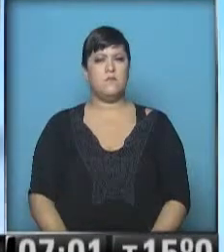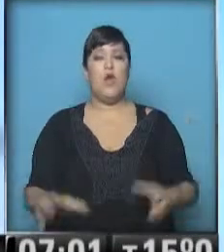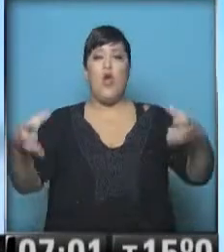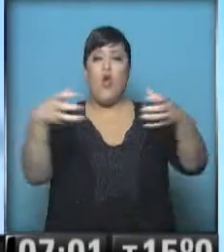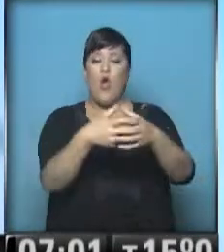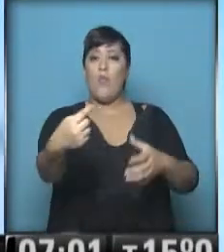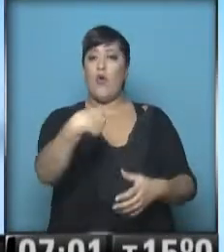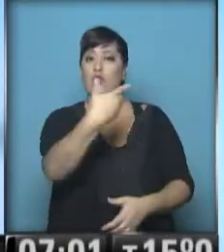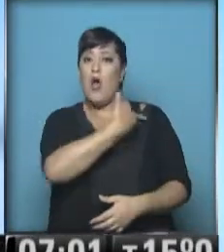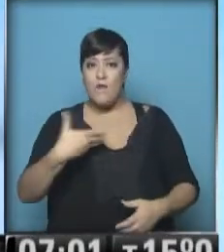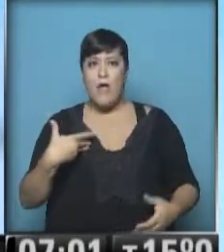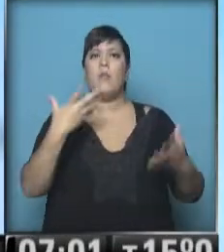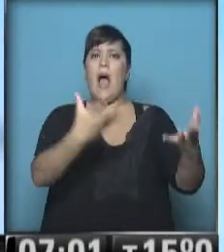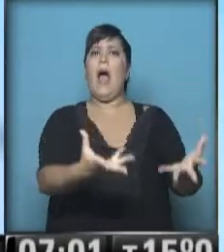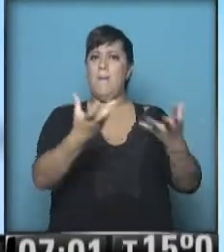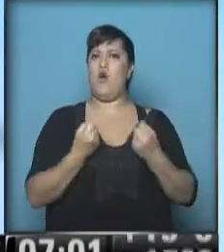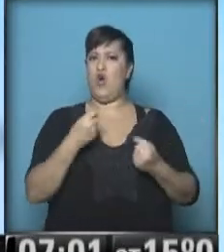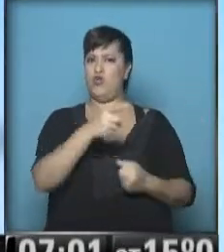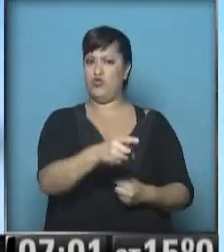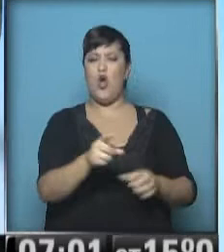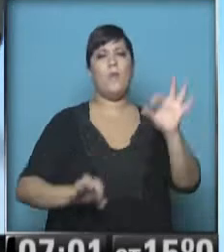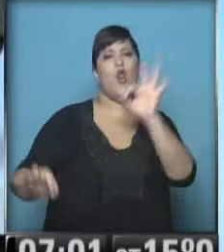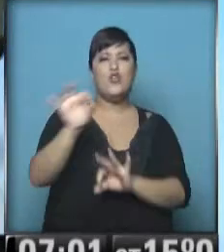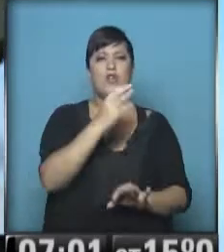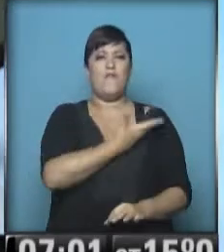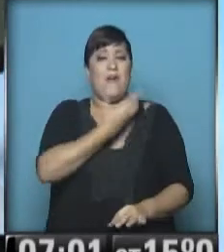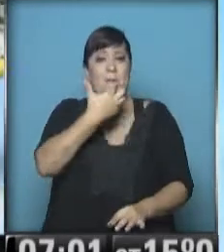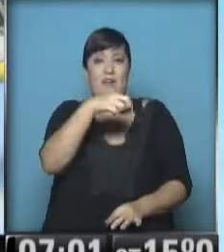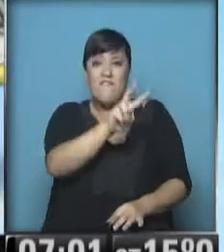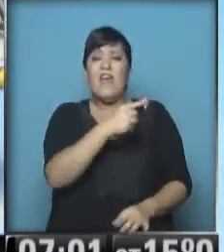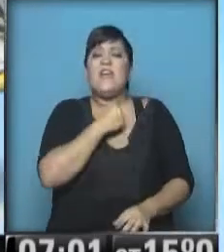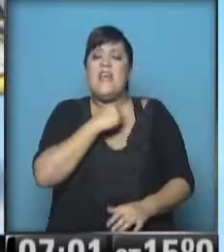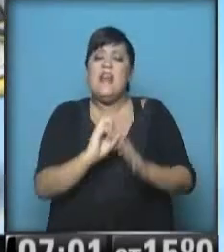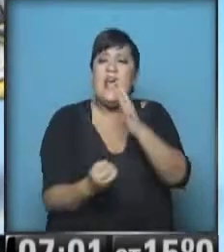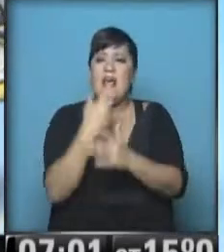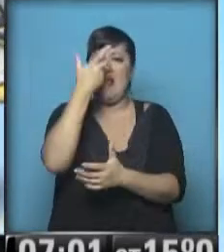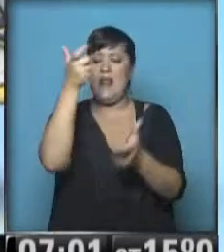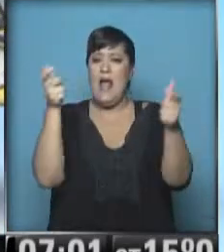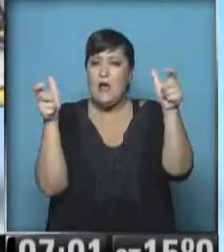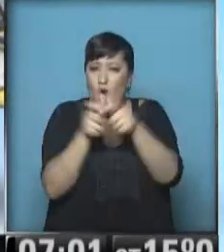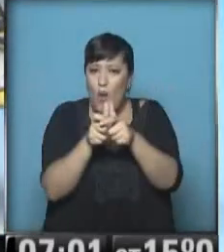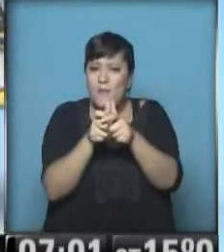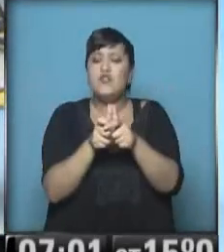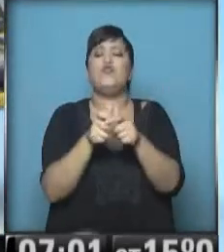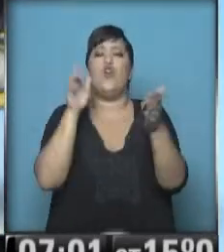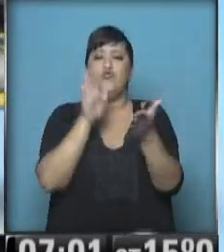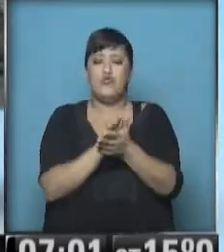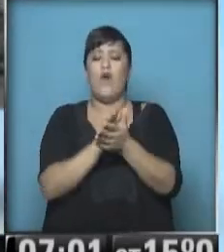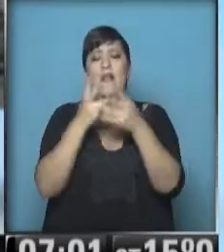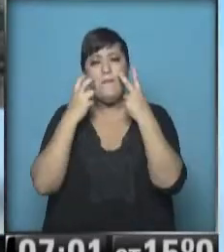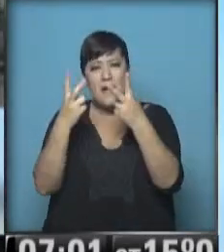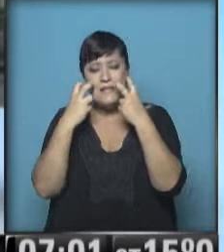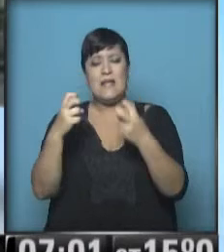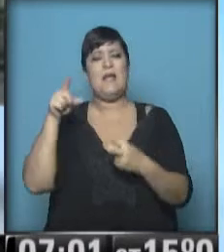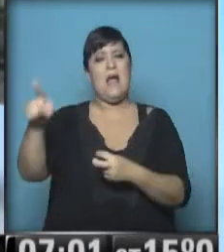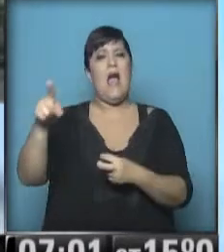Apoyo de la oposición, el proyecto del oficialismo para crear una comisión investigadora en el caso de evasión fiscal del HSBC, logró